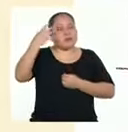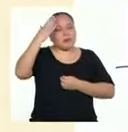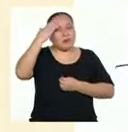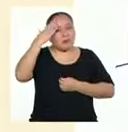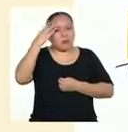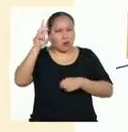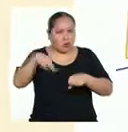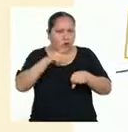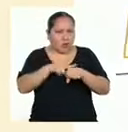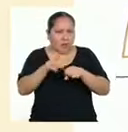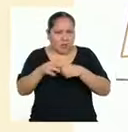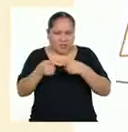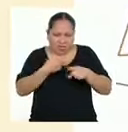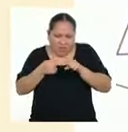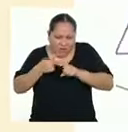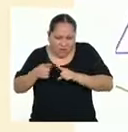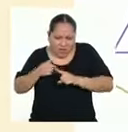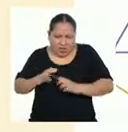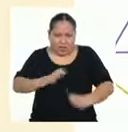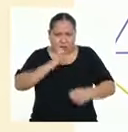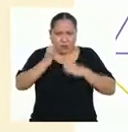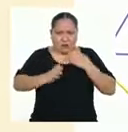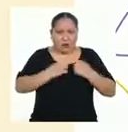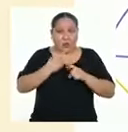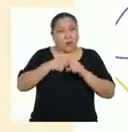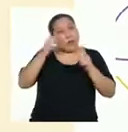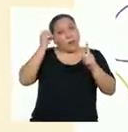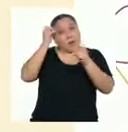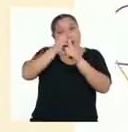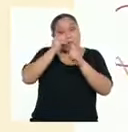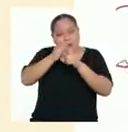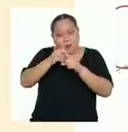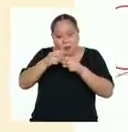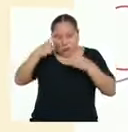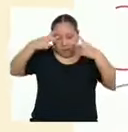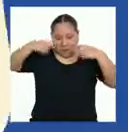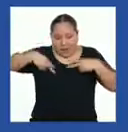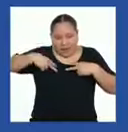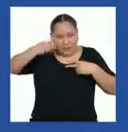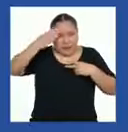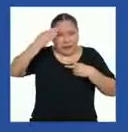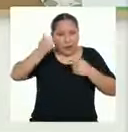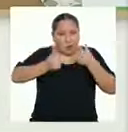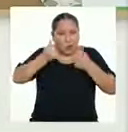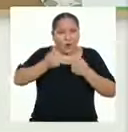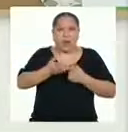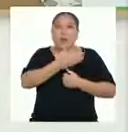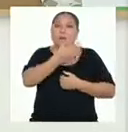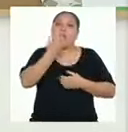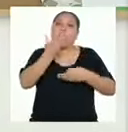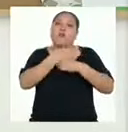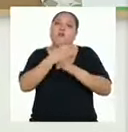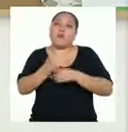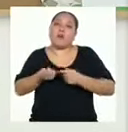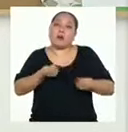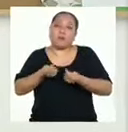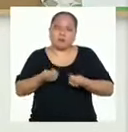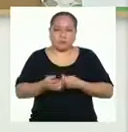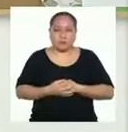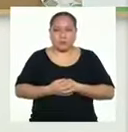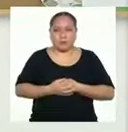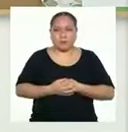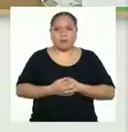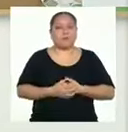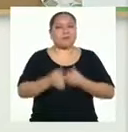de emociones, pero tenemos el reto de reconocerlas y aprender la mejor manera de abordarlas. Muy bien.